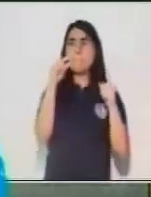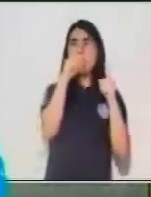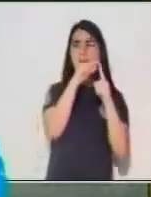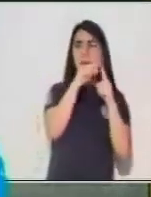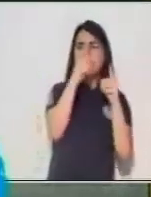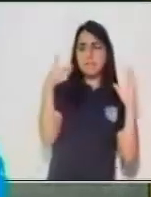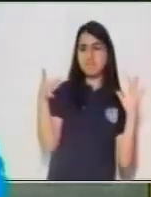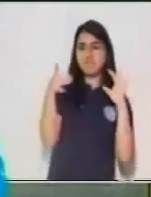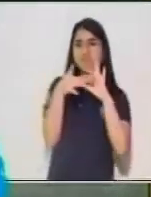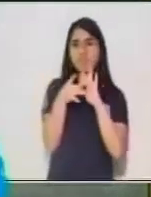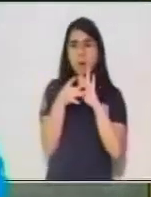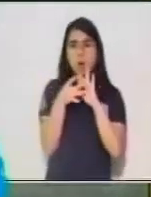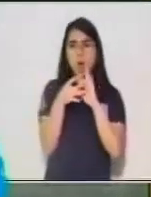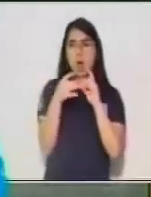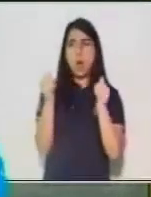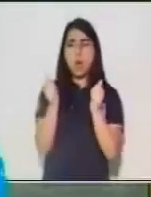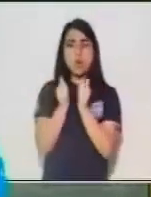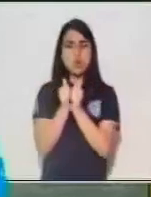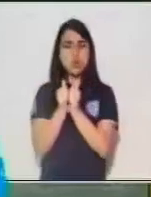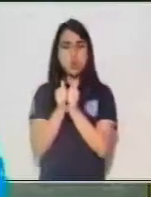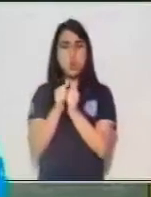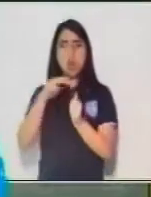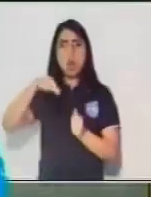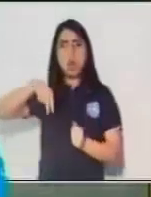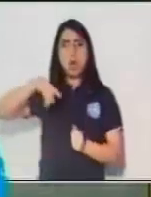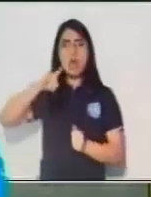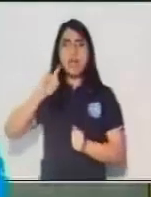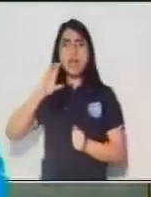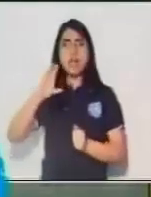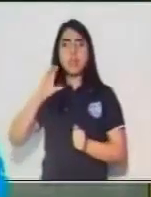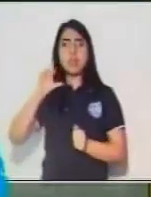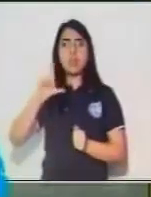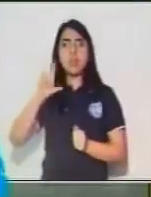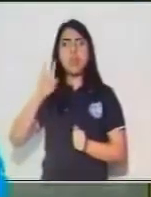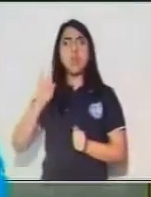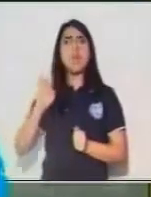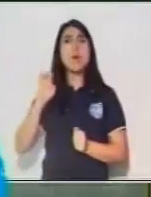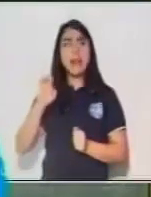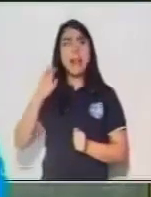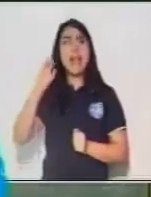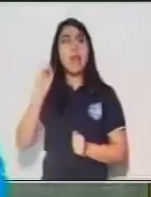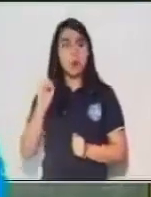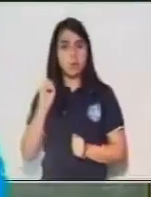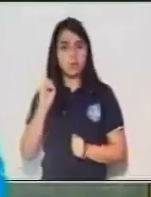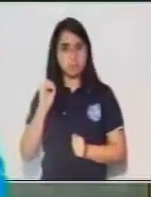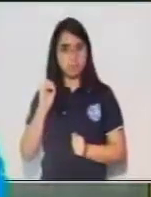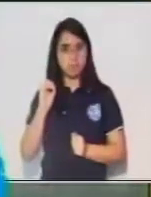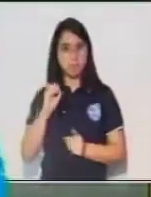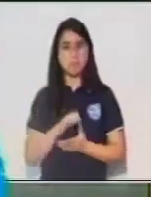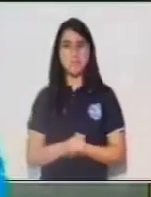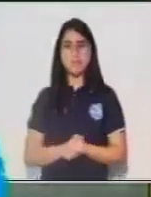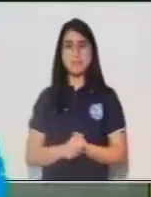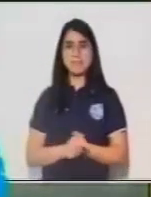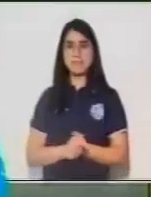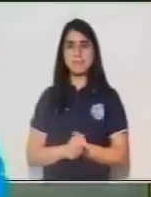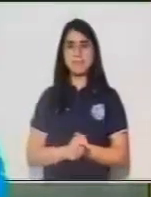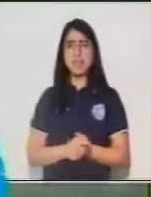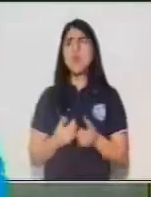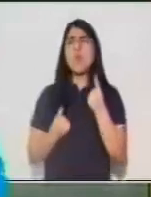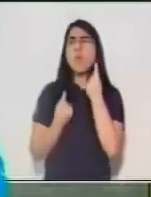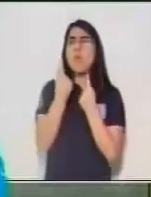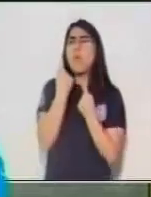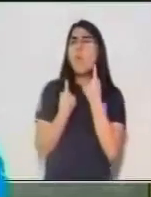y no tiene ningún nexo o palabra de enlace. ¿Cuál de las palabras que siguen en el sujeto está unida